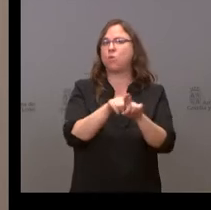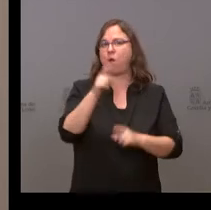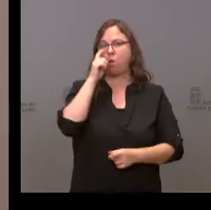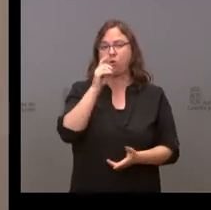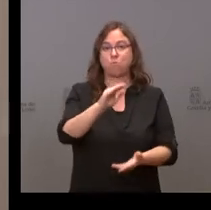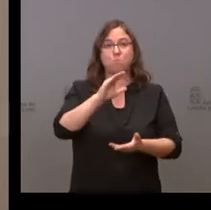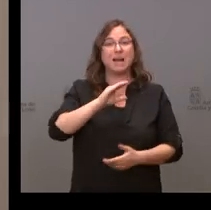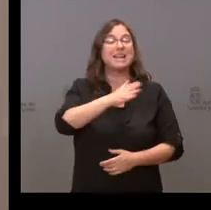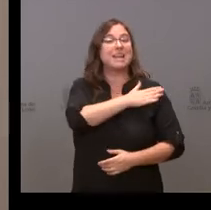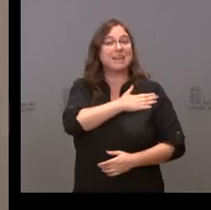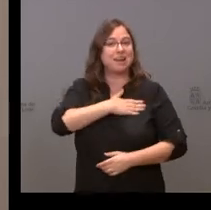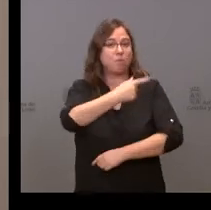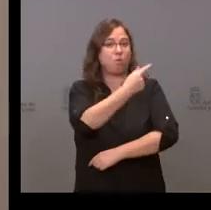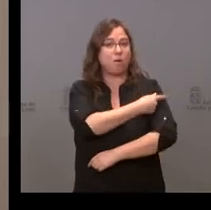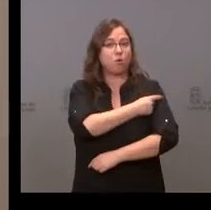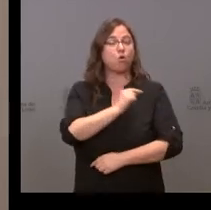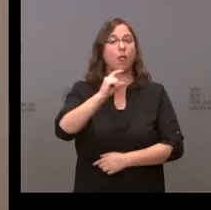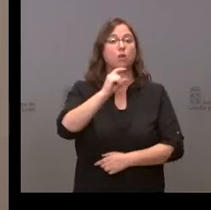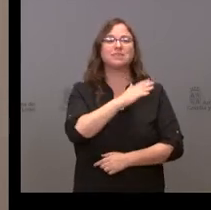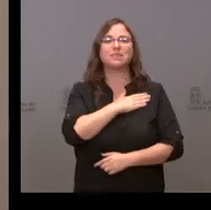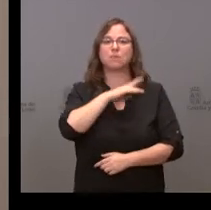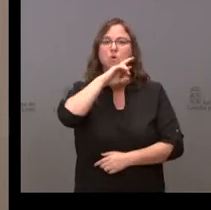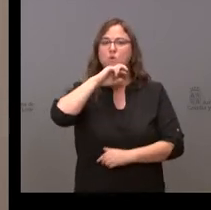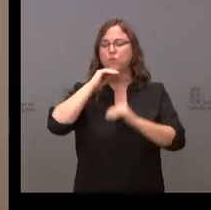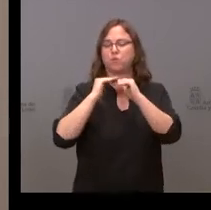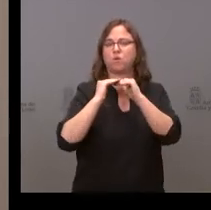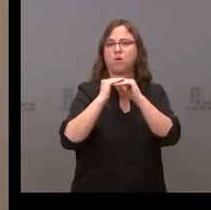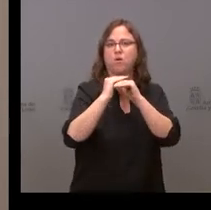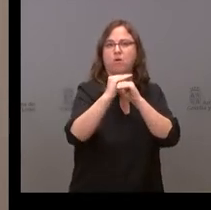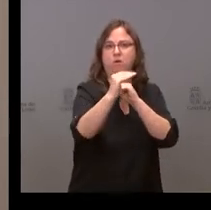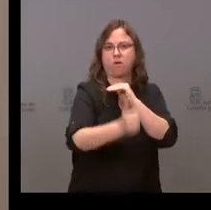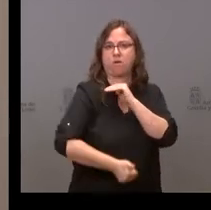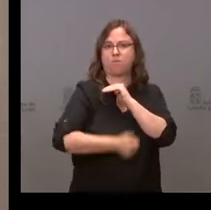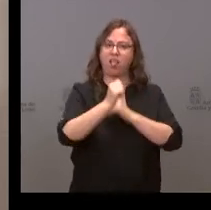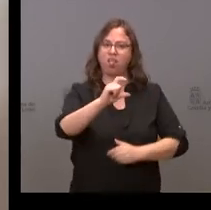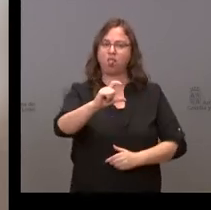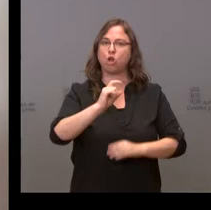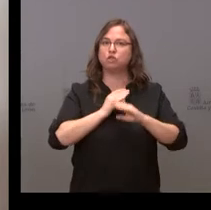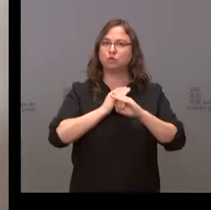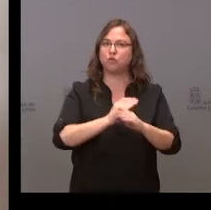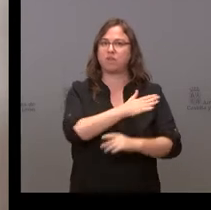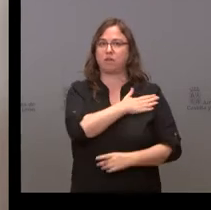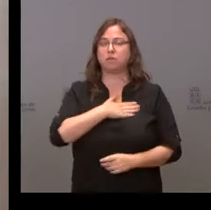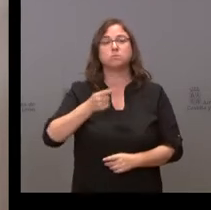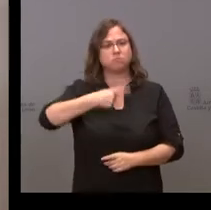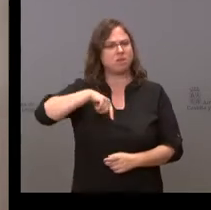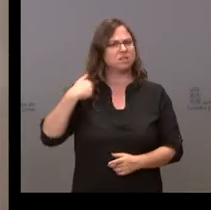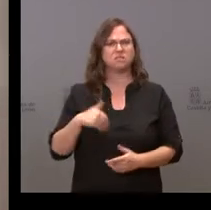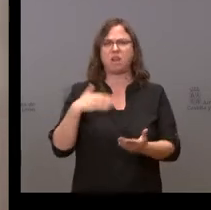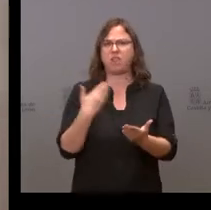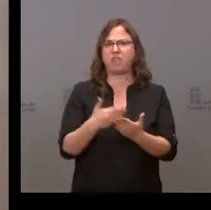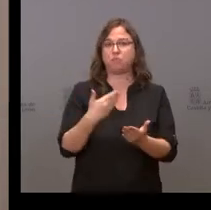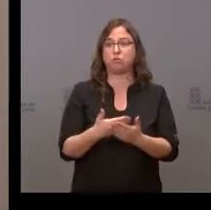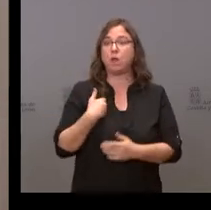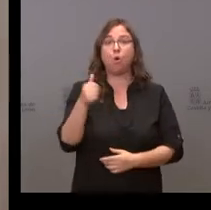este nivel de vacunación sea sostenible también en el tiempo y que hemos demostrado desde Castilla y León. En una semana